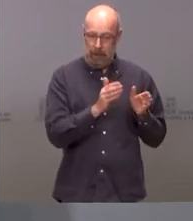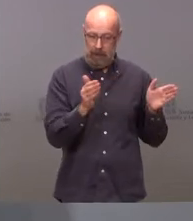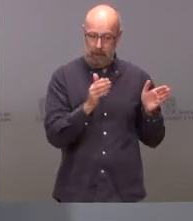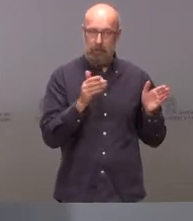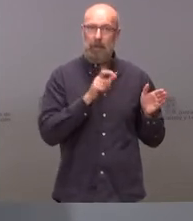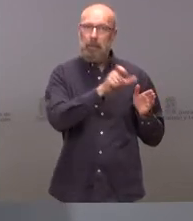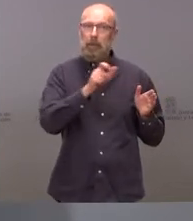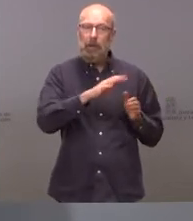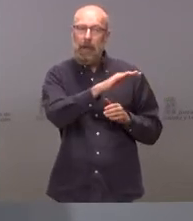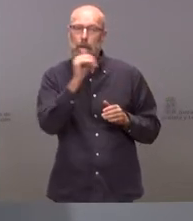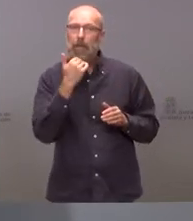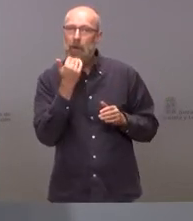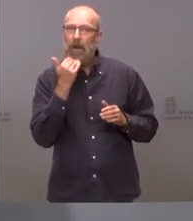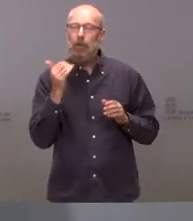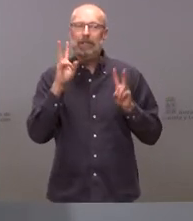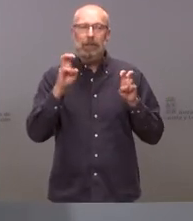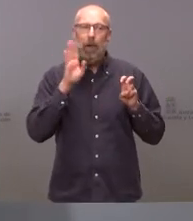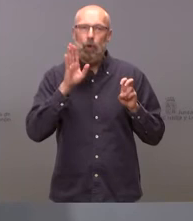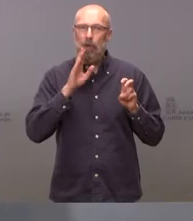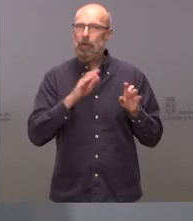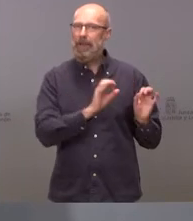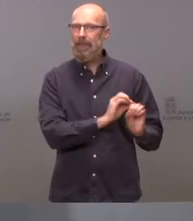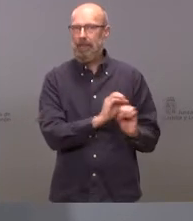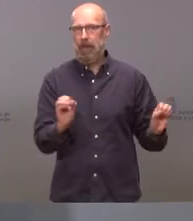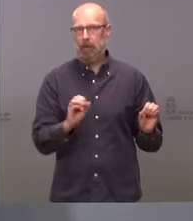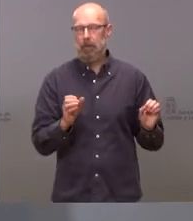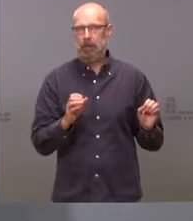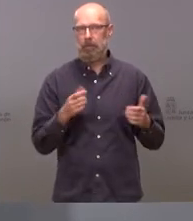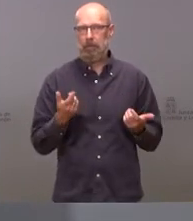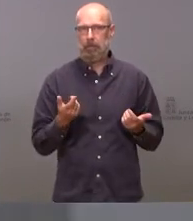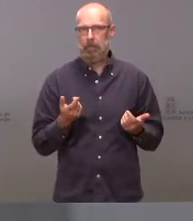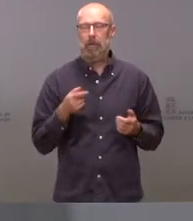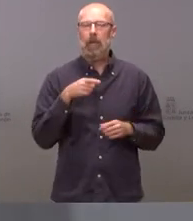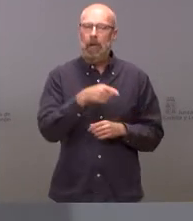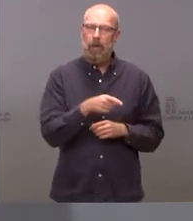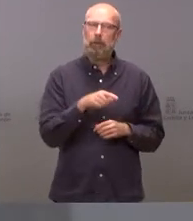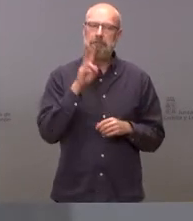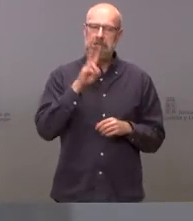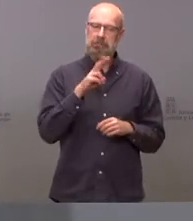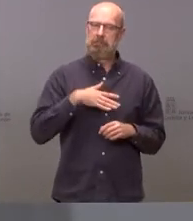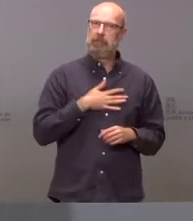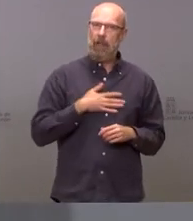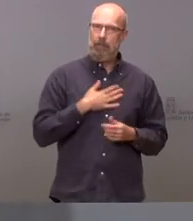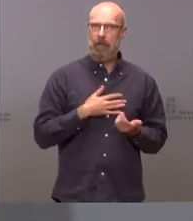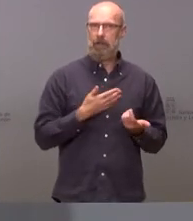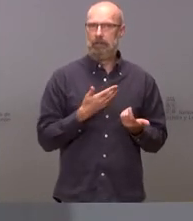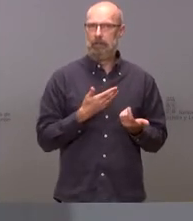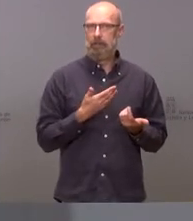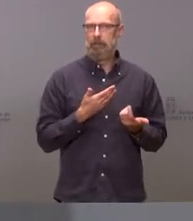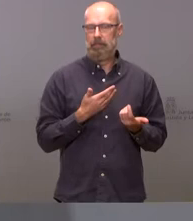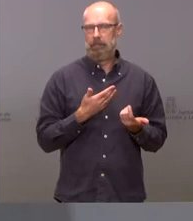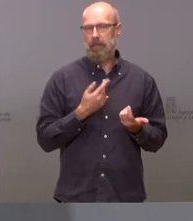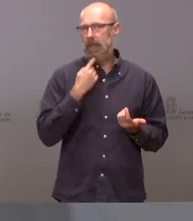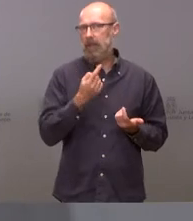por un caso de corrupción y es una de las cosas que más nos satisface comunicar de manera